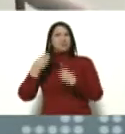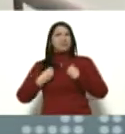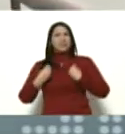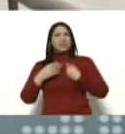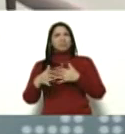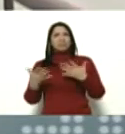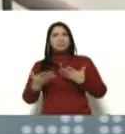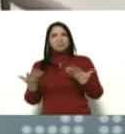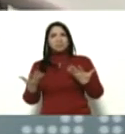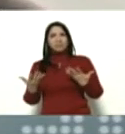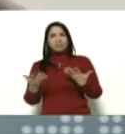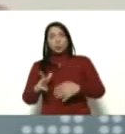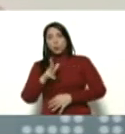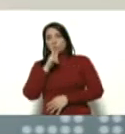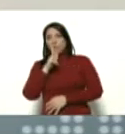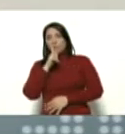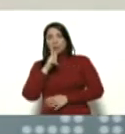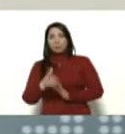roncha,